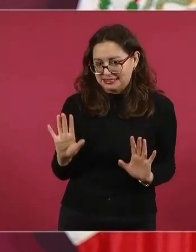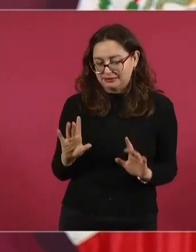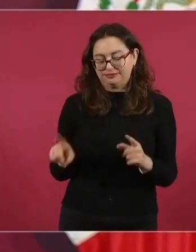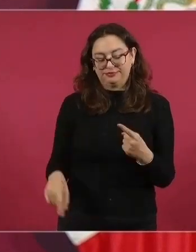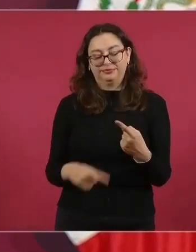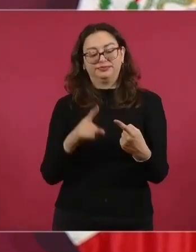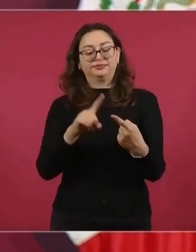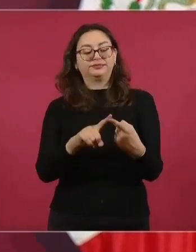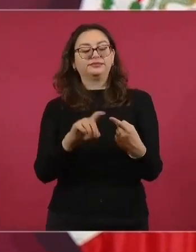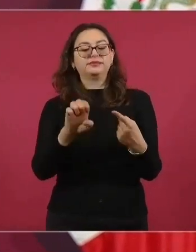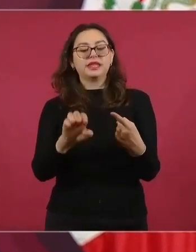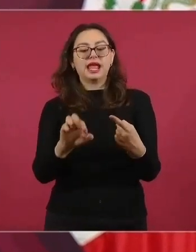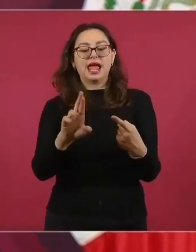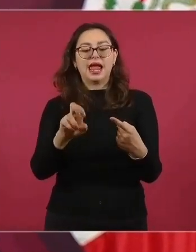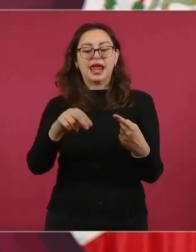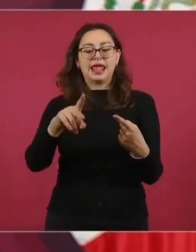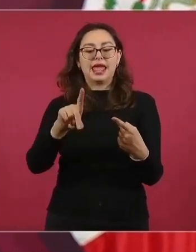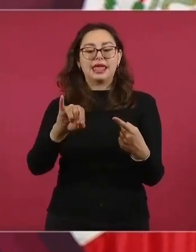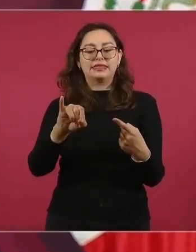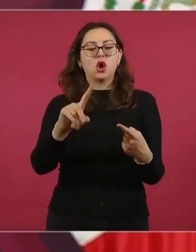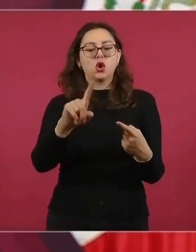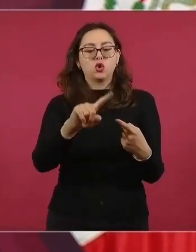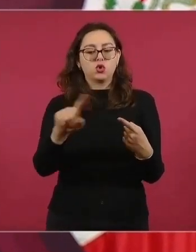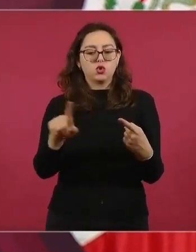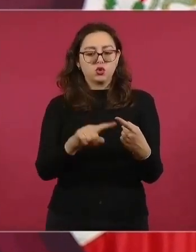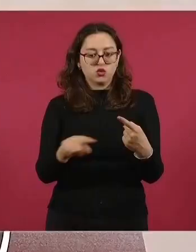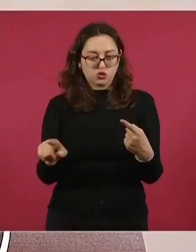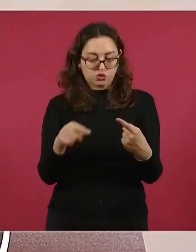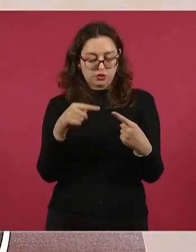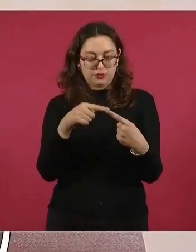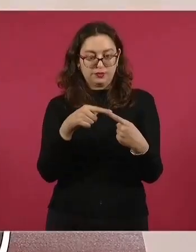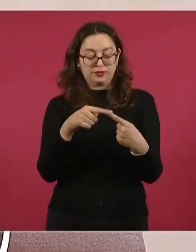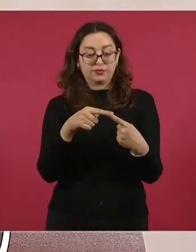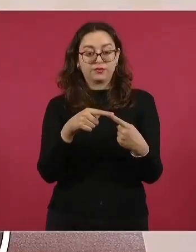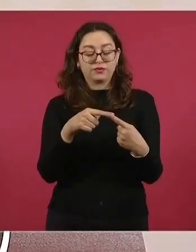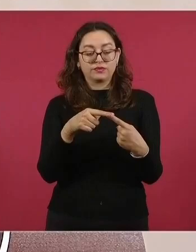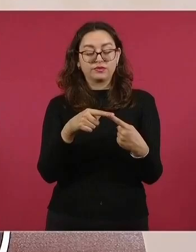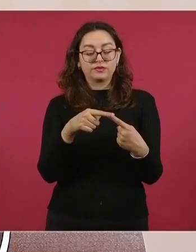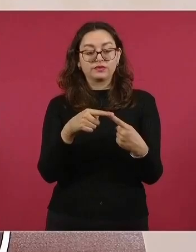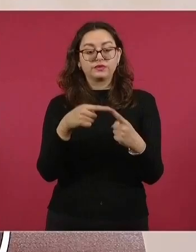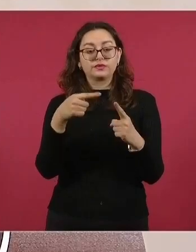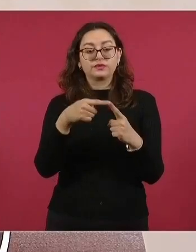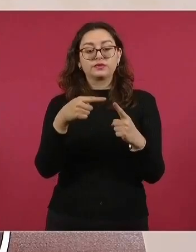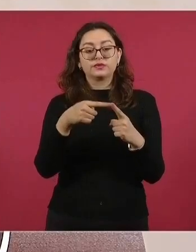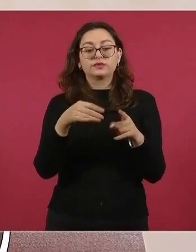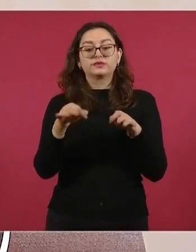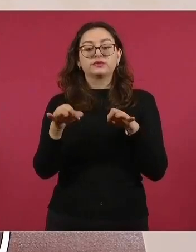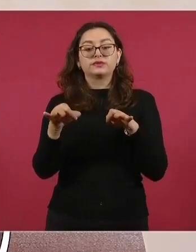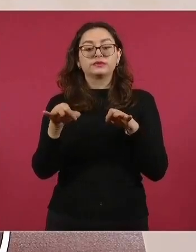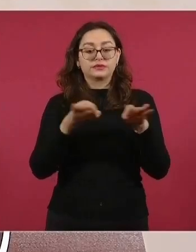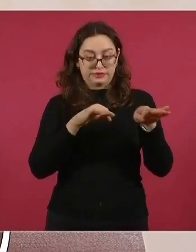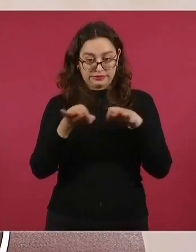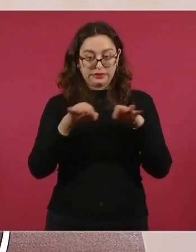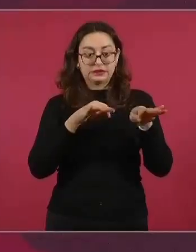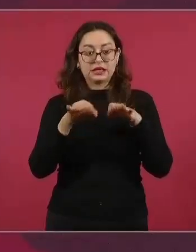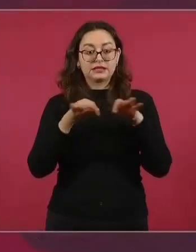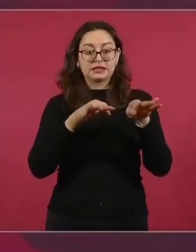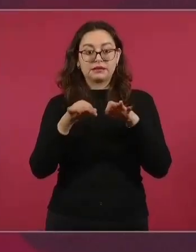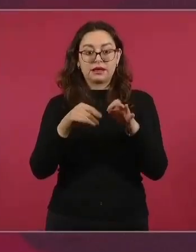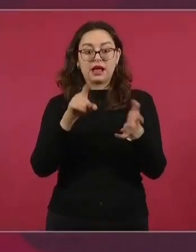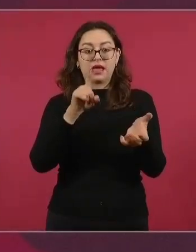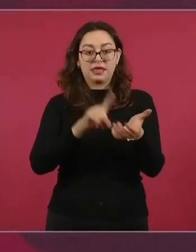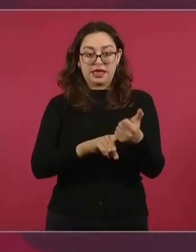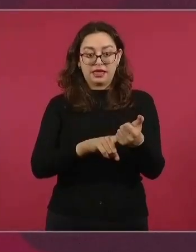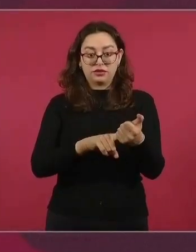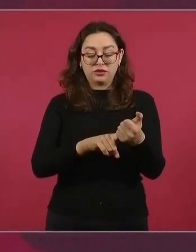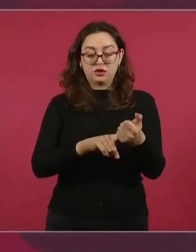va Heréndira Cruz Villegas Fuentes, que actualmente es jefa de unidad de asuntos jurídicos de la Secretaría